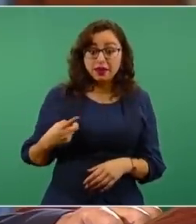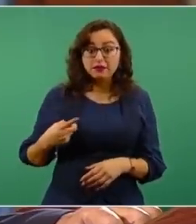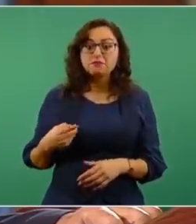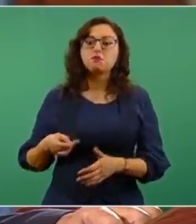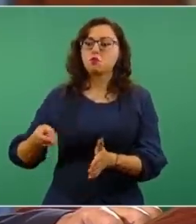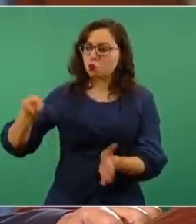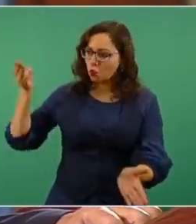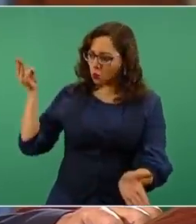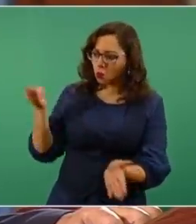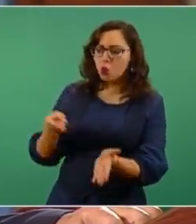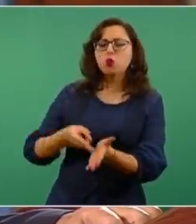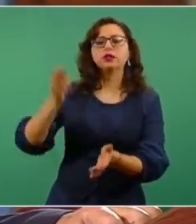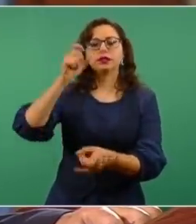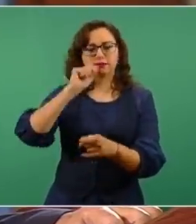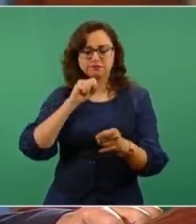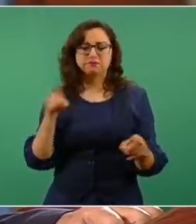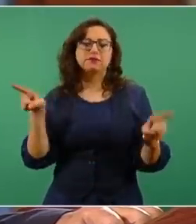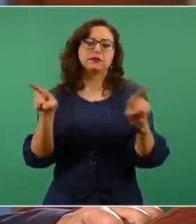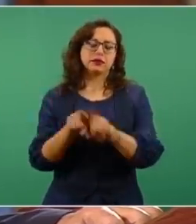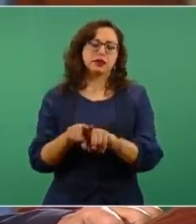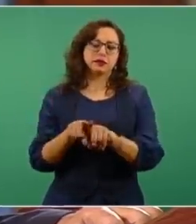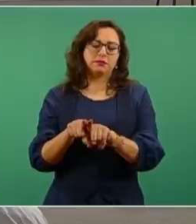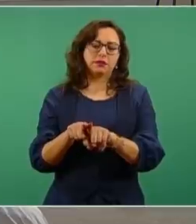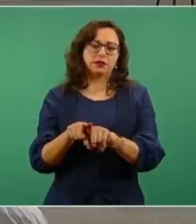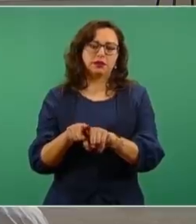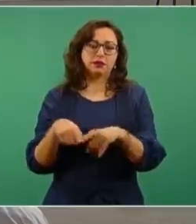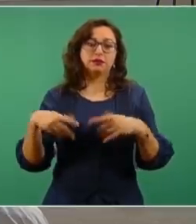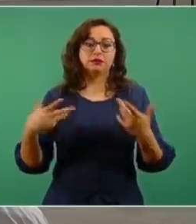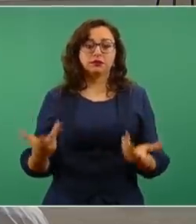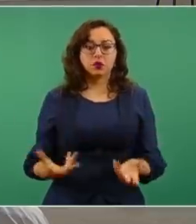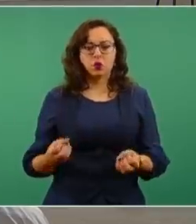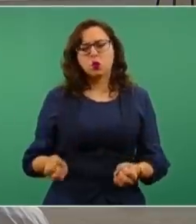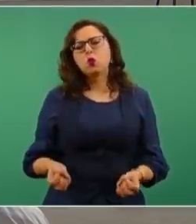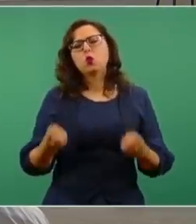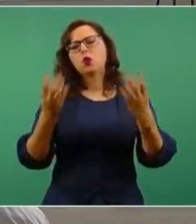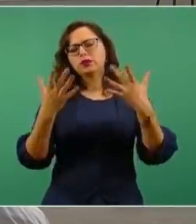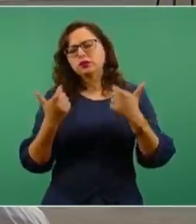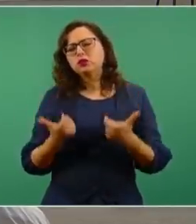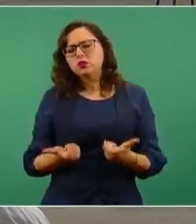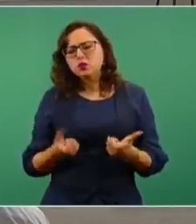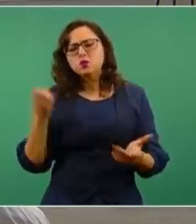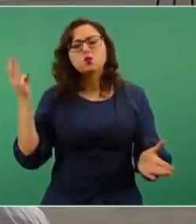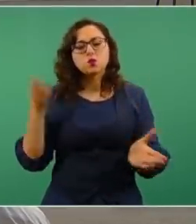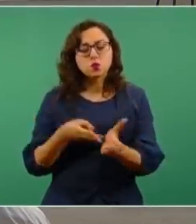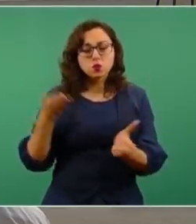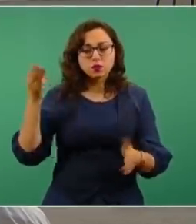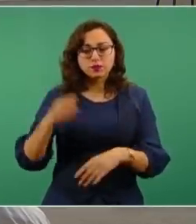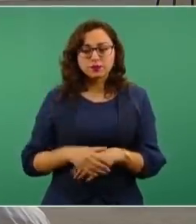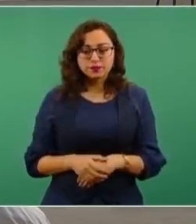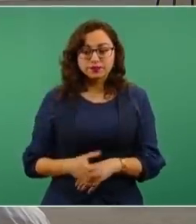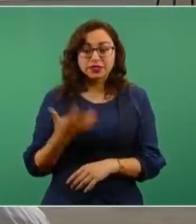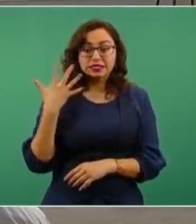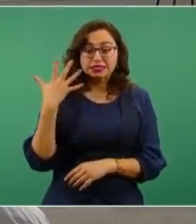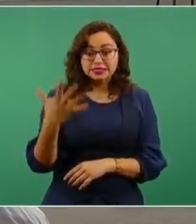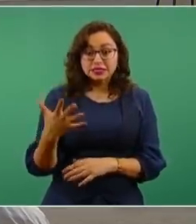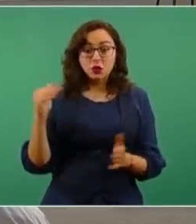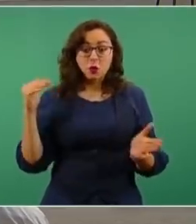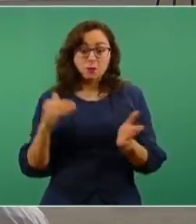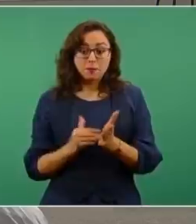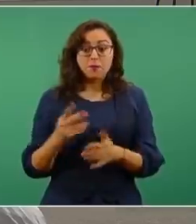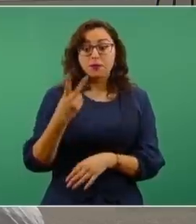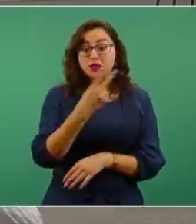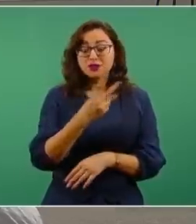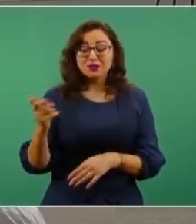negocio en marcha, que a la fecha de la firma del contrato ascendía a cinco mil 200